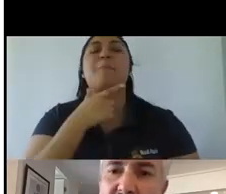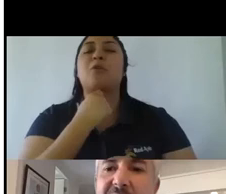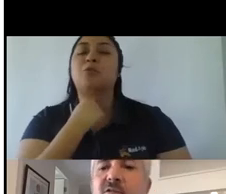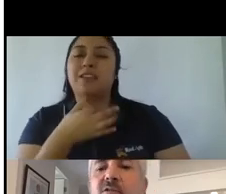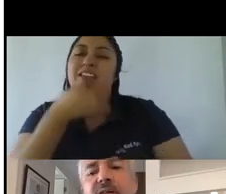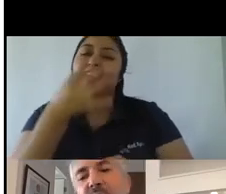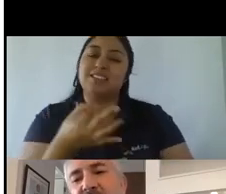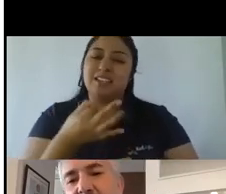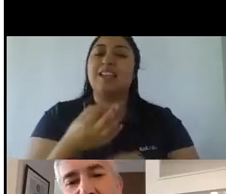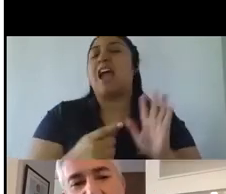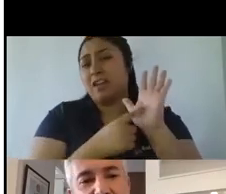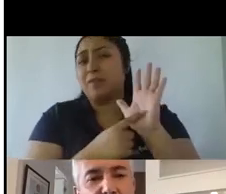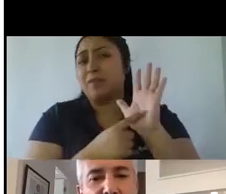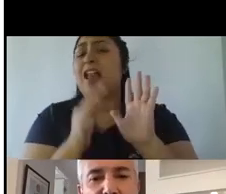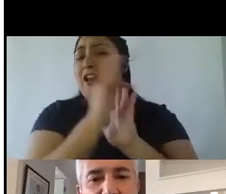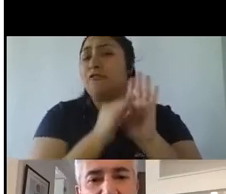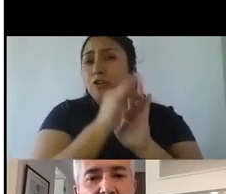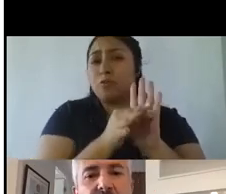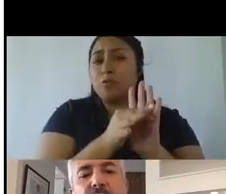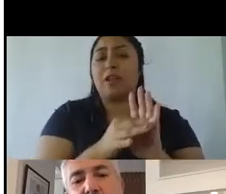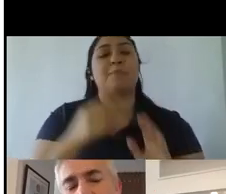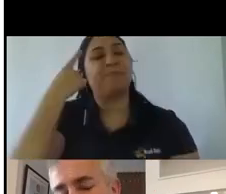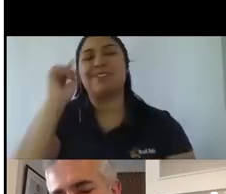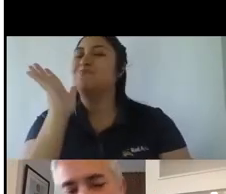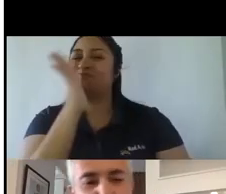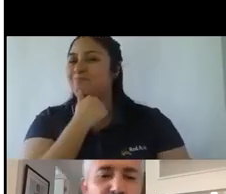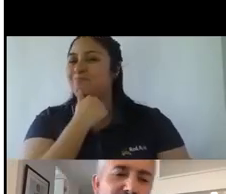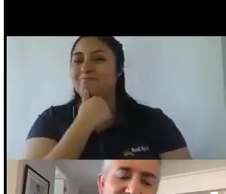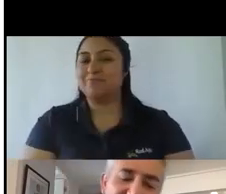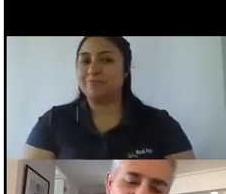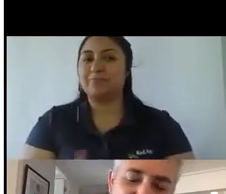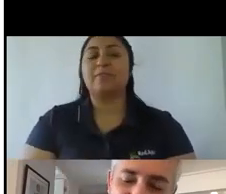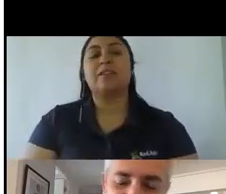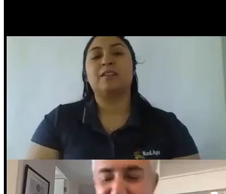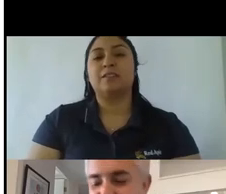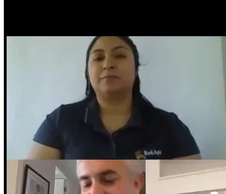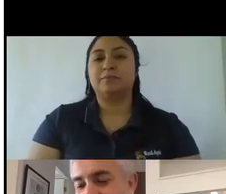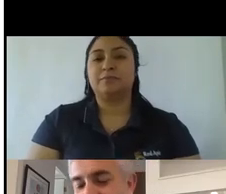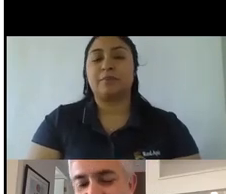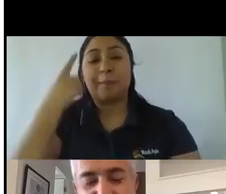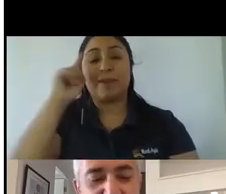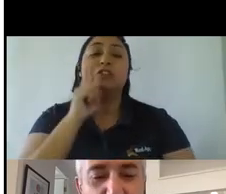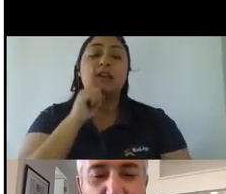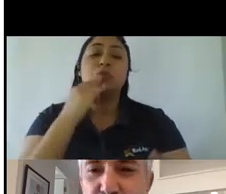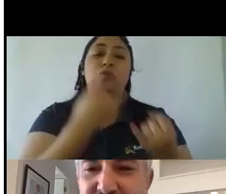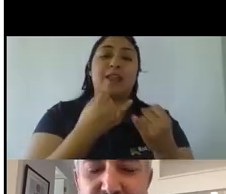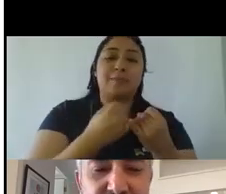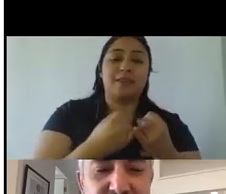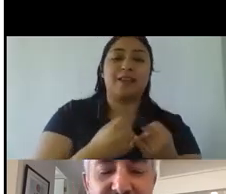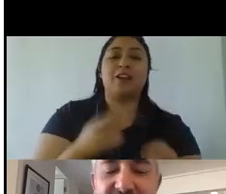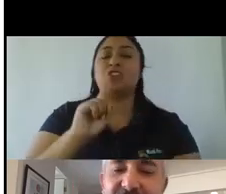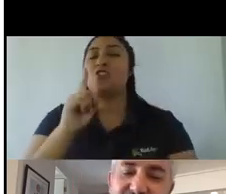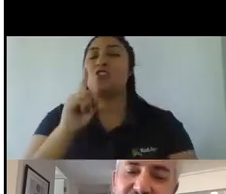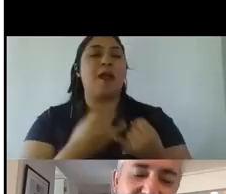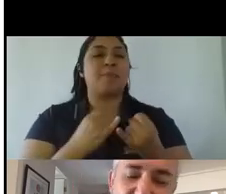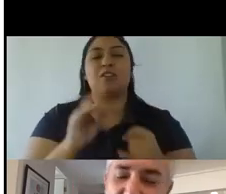propongo que hagan esto lamentablemente las fórmulas no existen pero yo tengo un amigo amigo mentira nada pero aceptó mi invitación